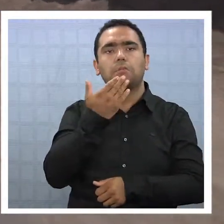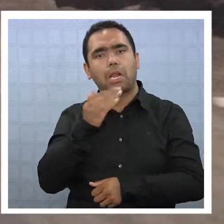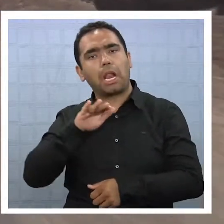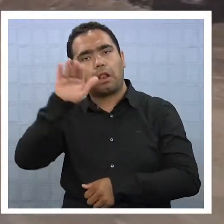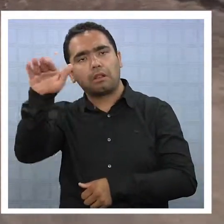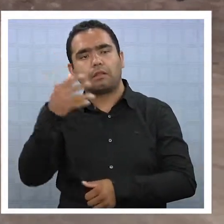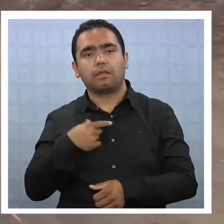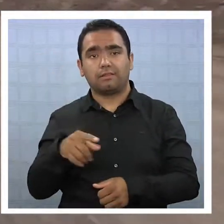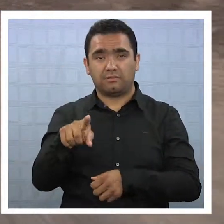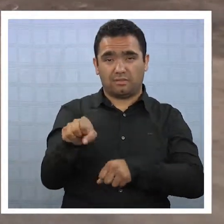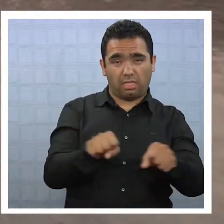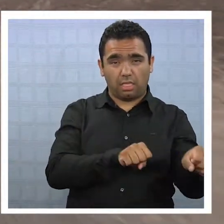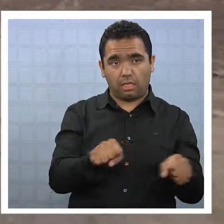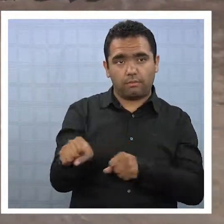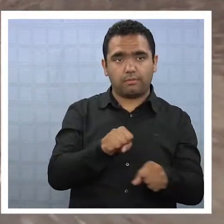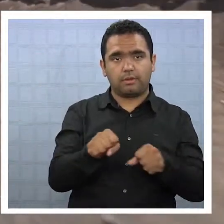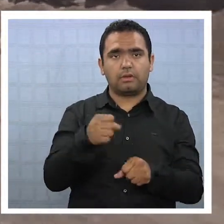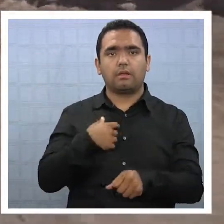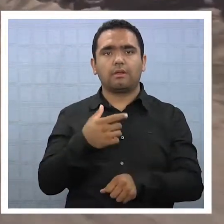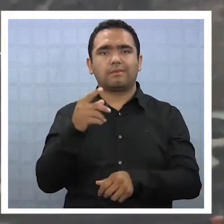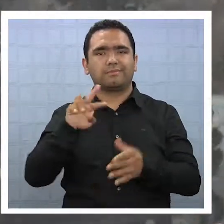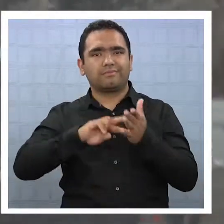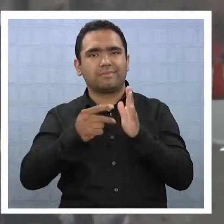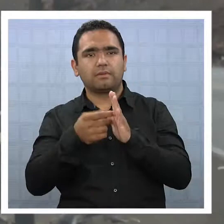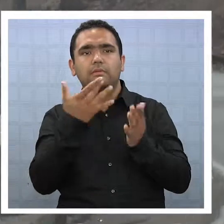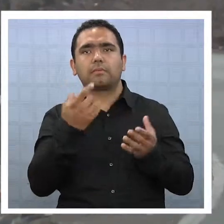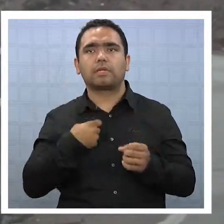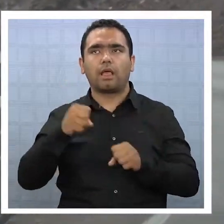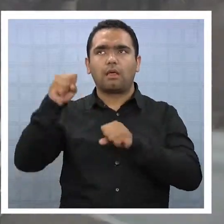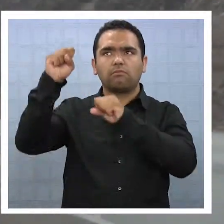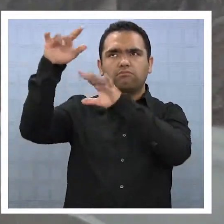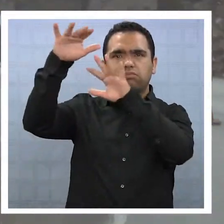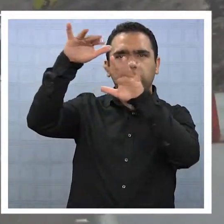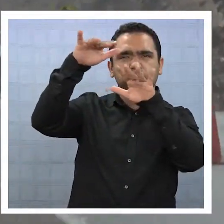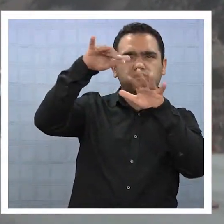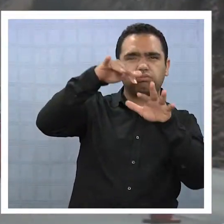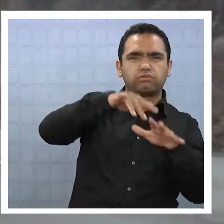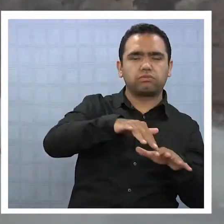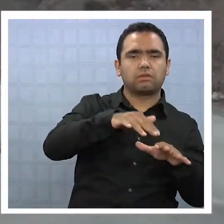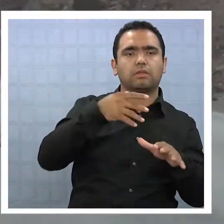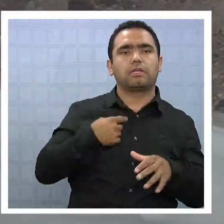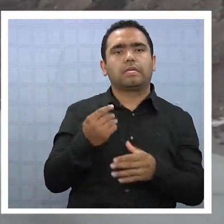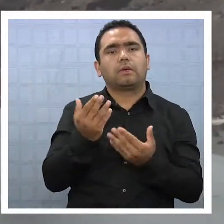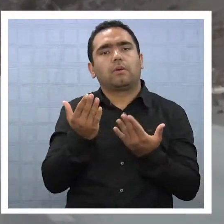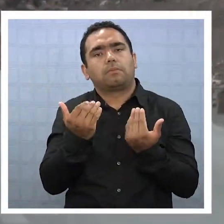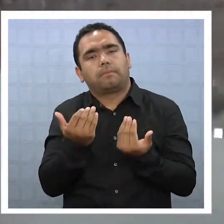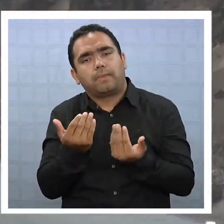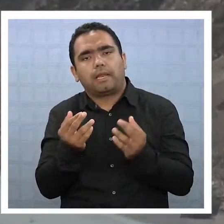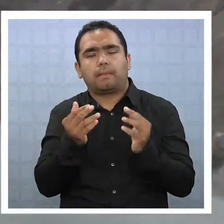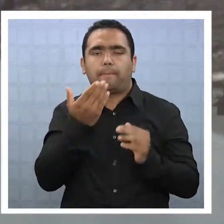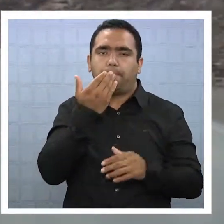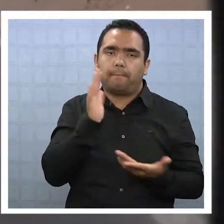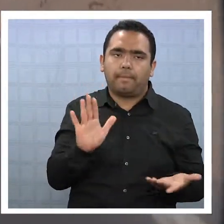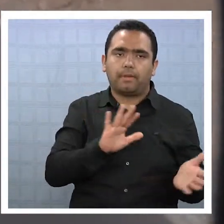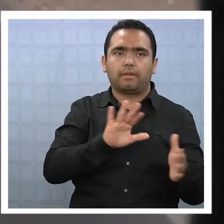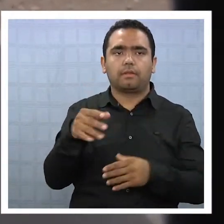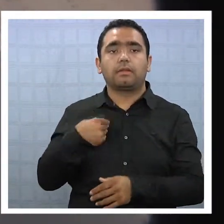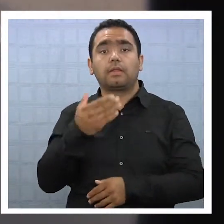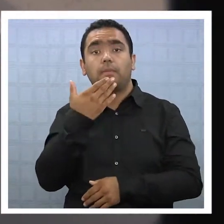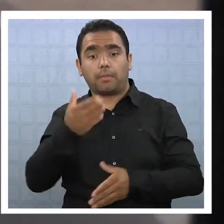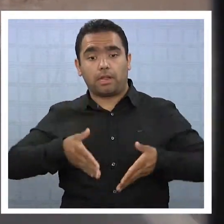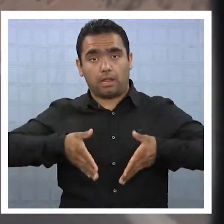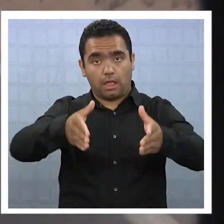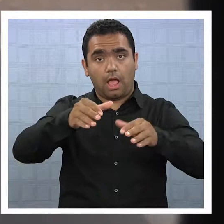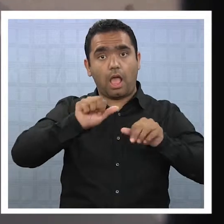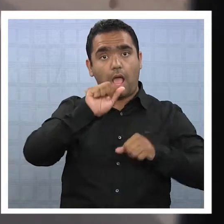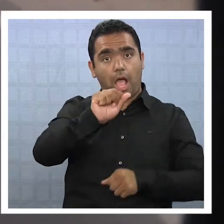temblores se ve afectada por desprendimientos que dificultan el tránsito, lo cual dijo García se espera mejorar. Aún así sostiene que la A16 se